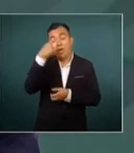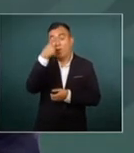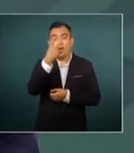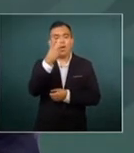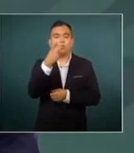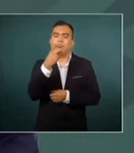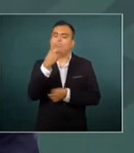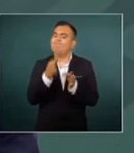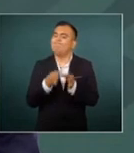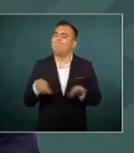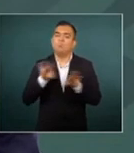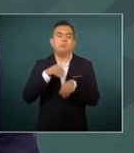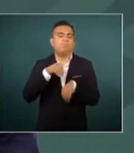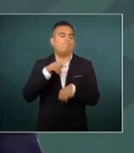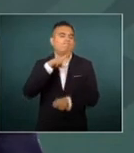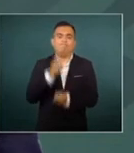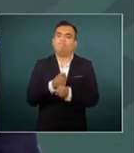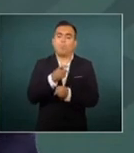fundamental